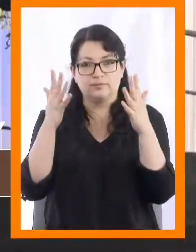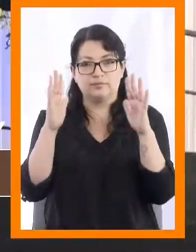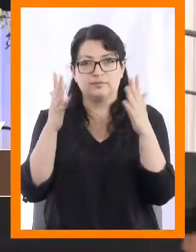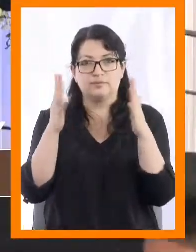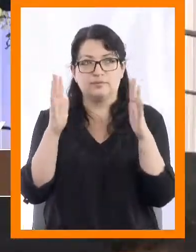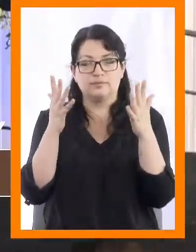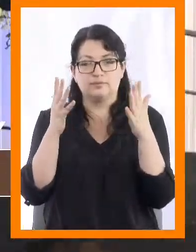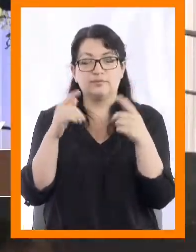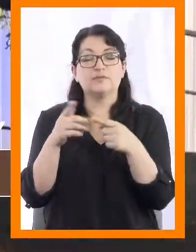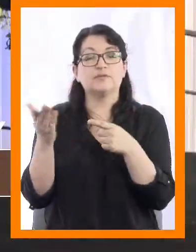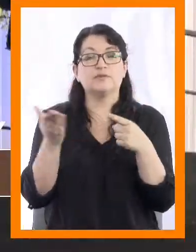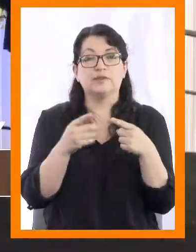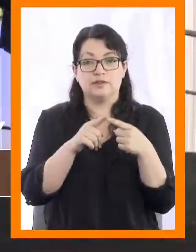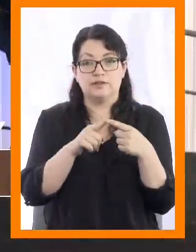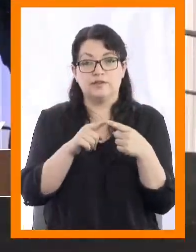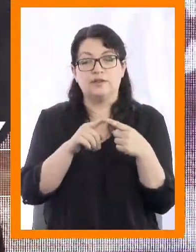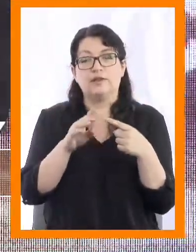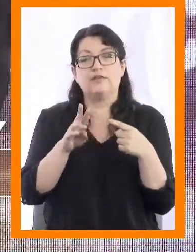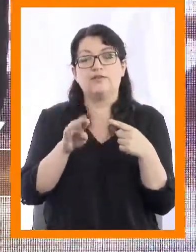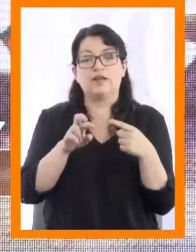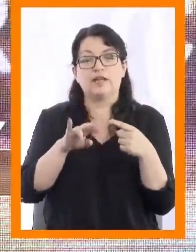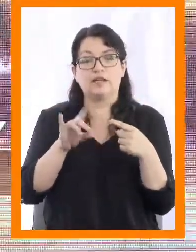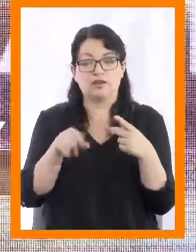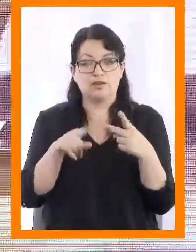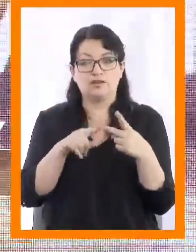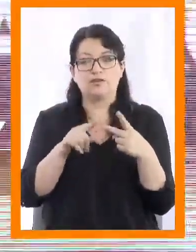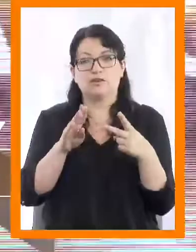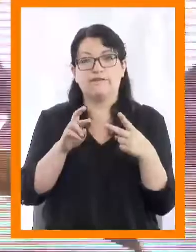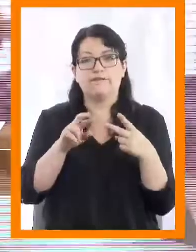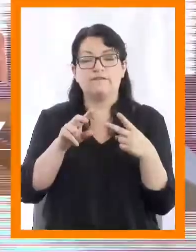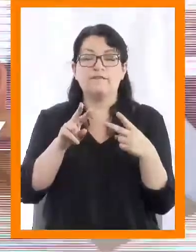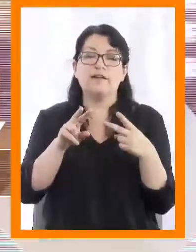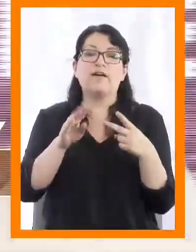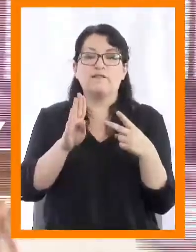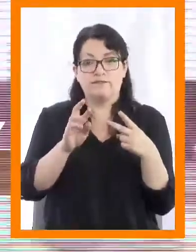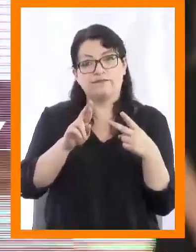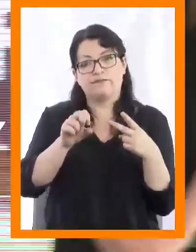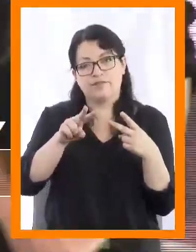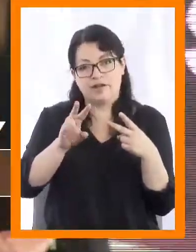Claudio Felipe Berríos Fuentes, Paulina Belén Bravo Mesa.